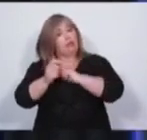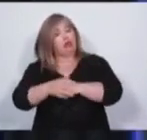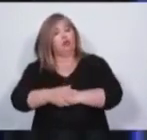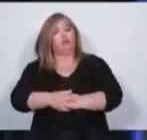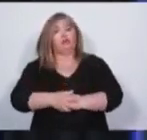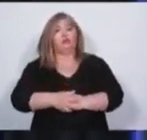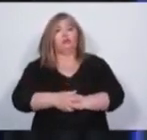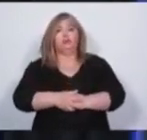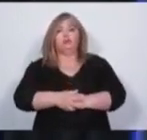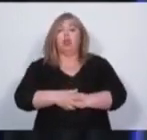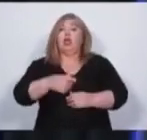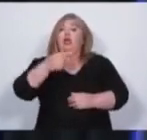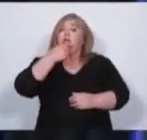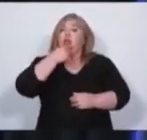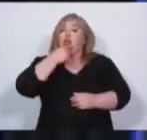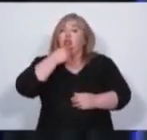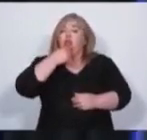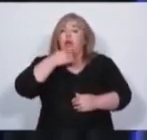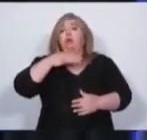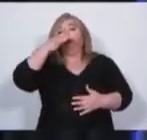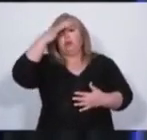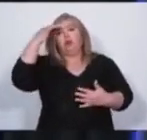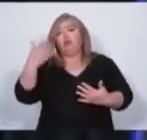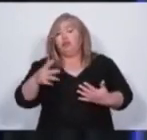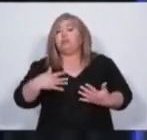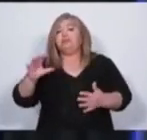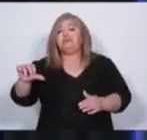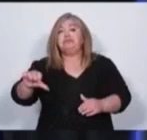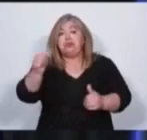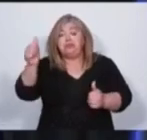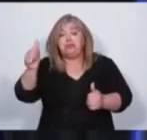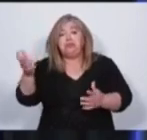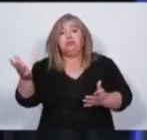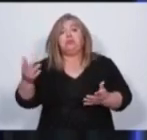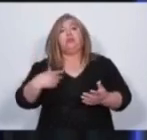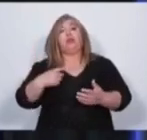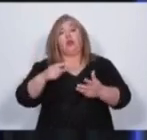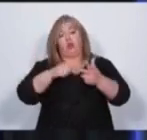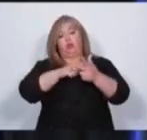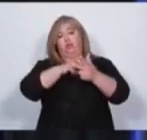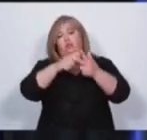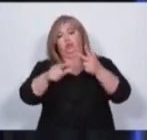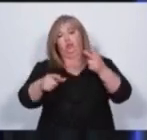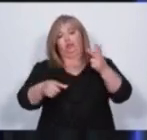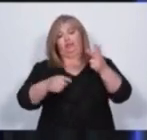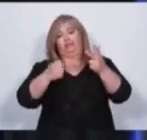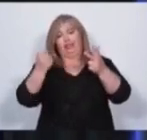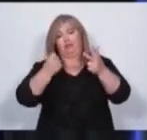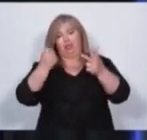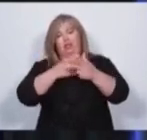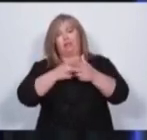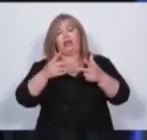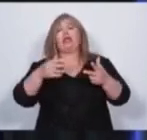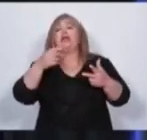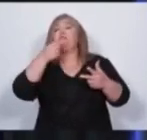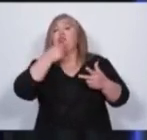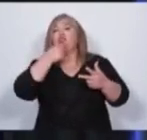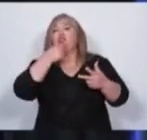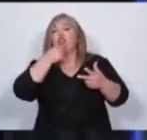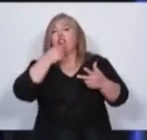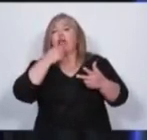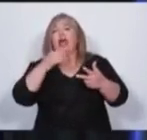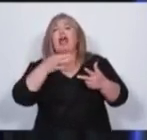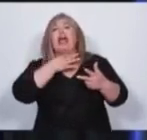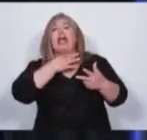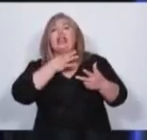que Mendoza tenga esto, pero claramente no alcanza. Hay que avanzar en tres puntos para que la institucionalidad de Mendoza esté garantizada. El primero es terminar